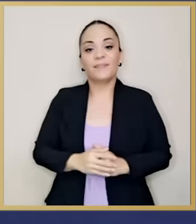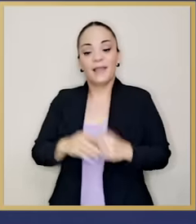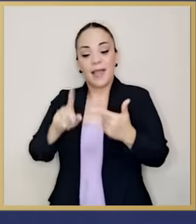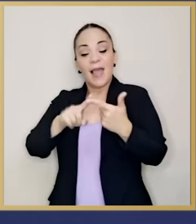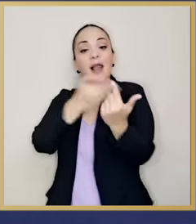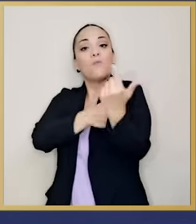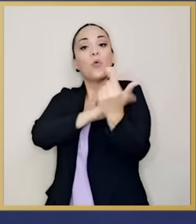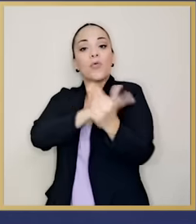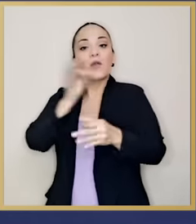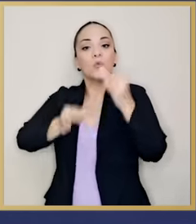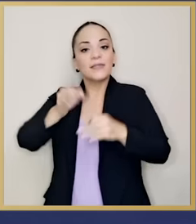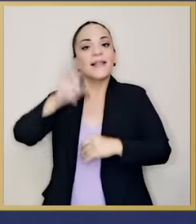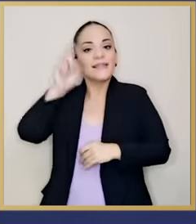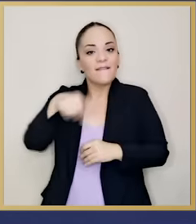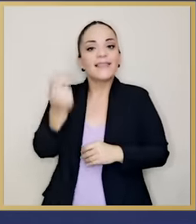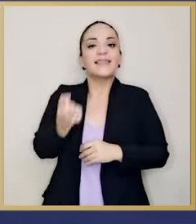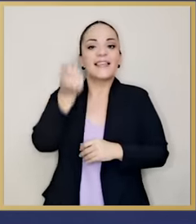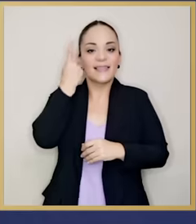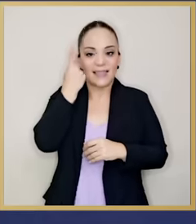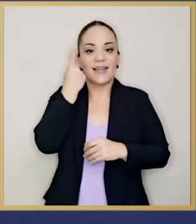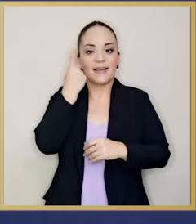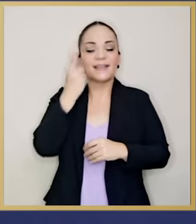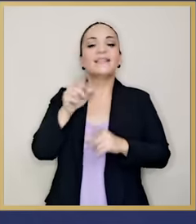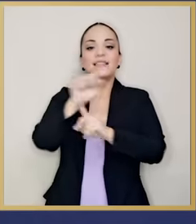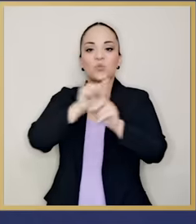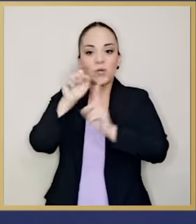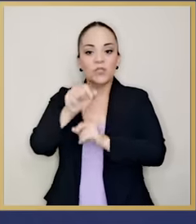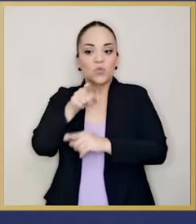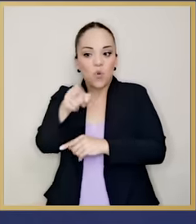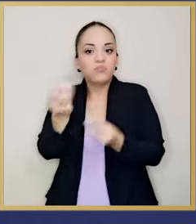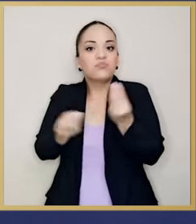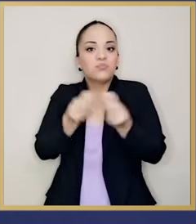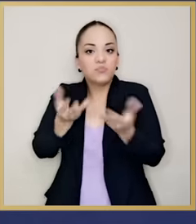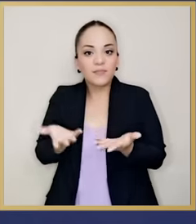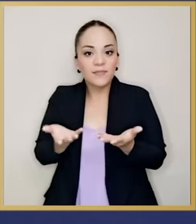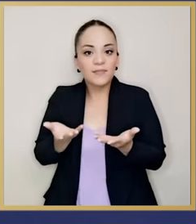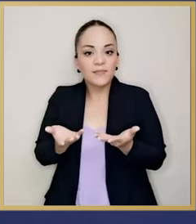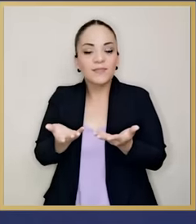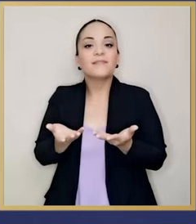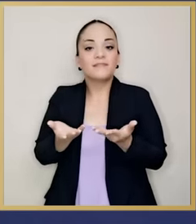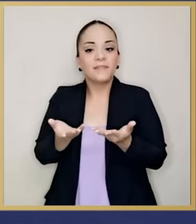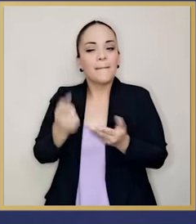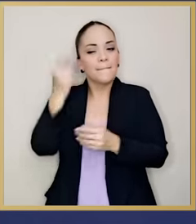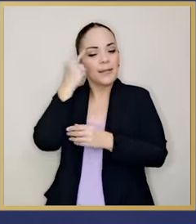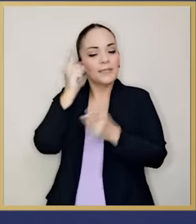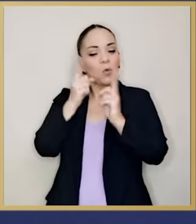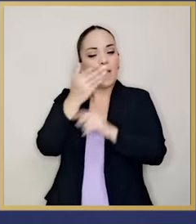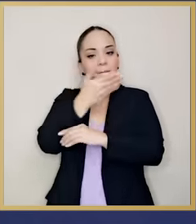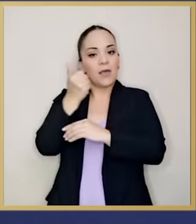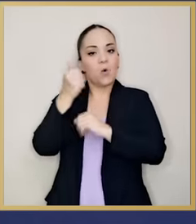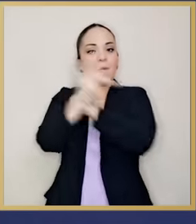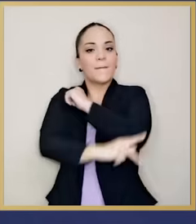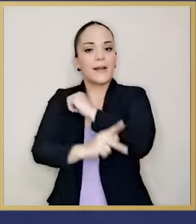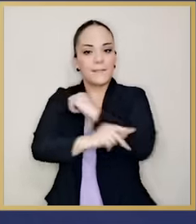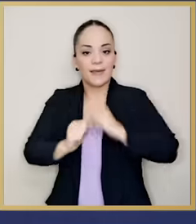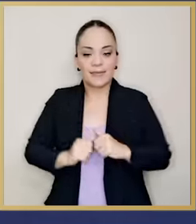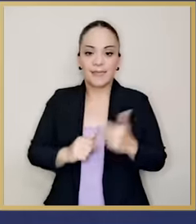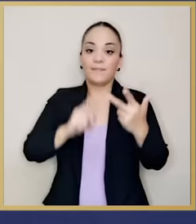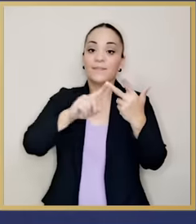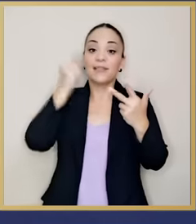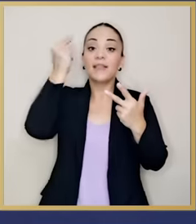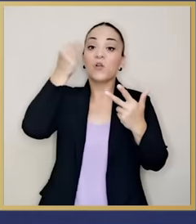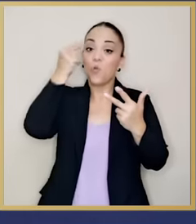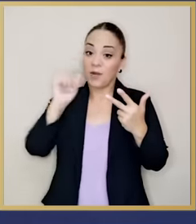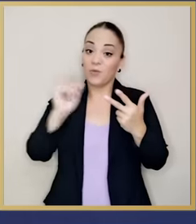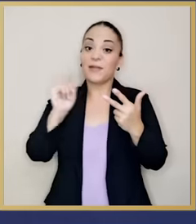entender la realidad de esta situación y que es lo mejor para el país y